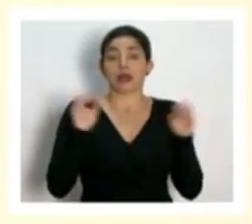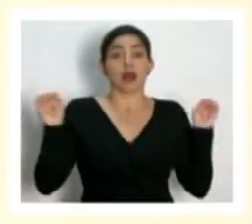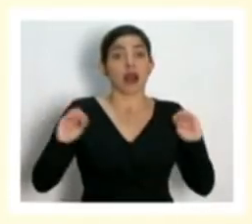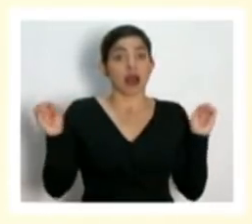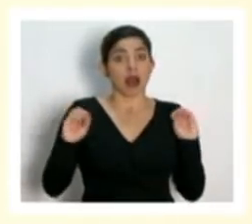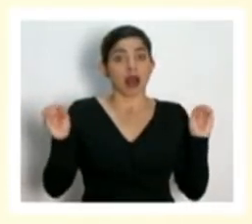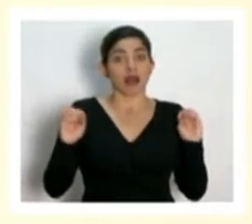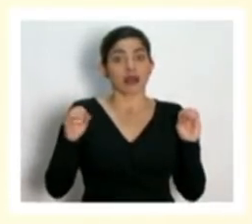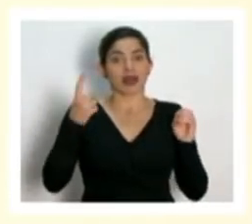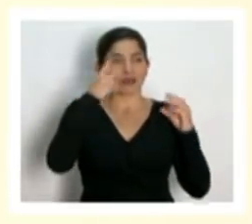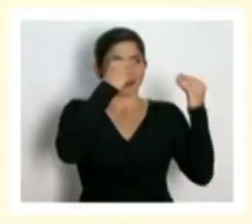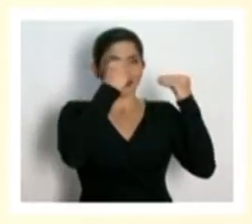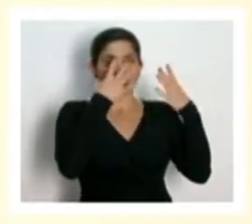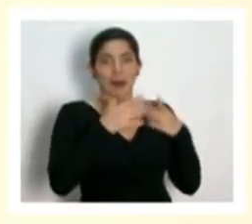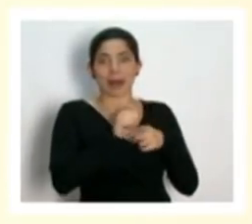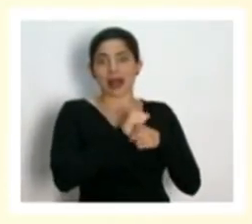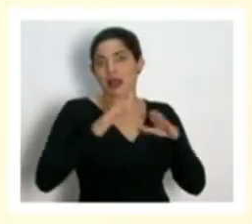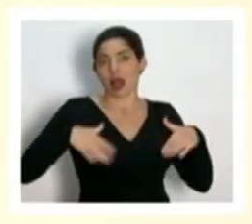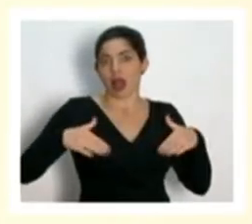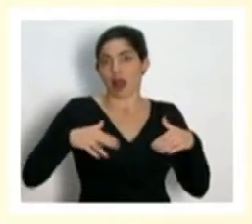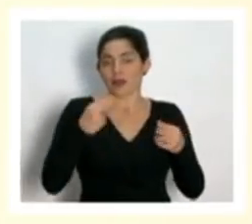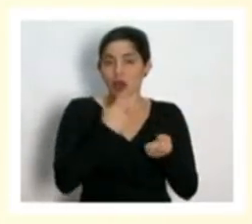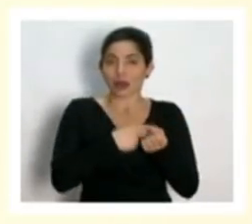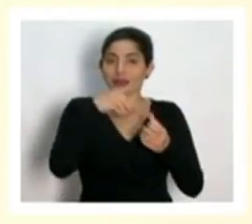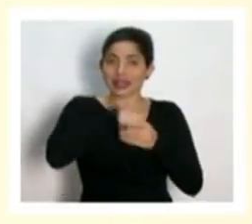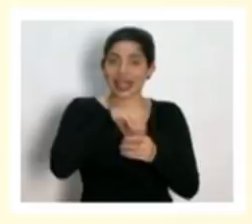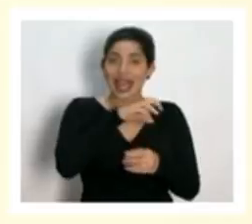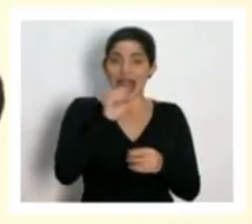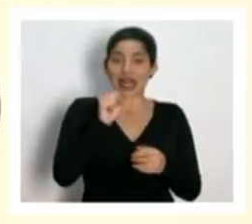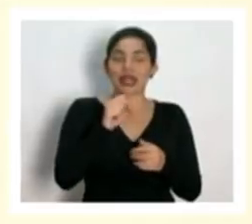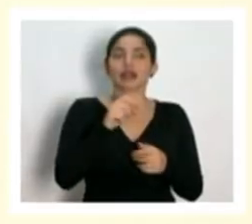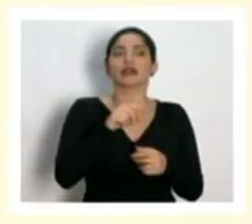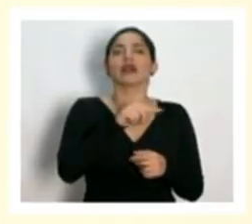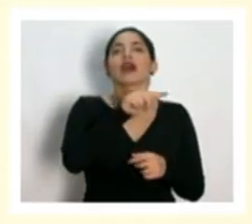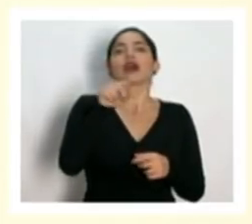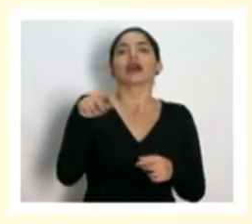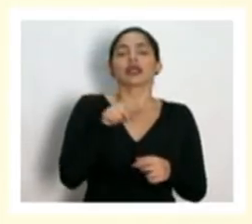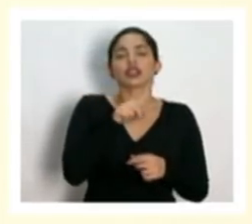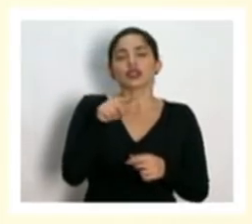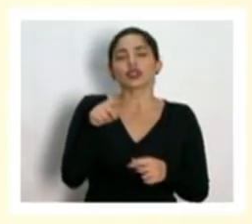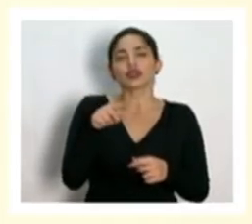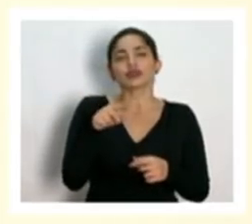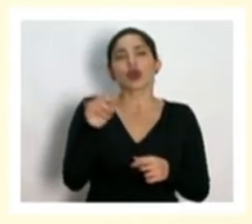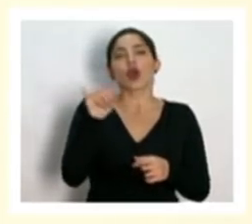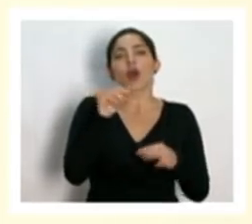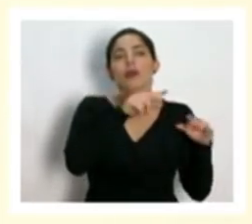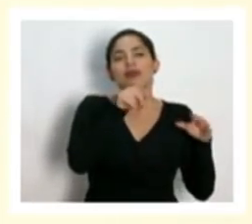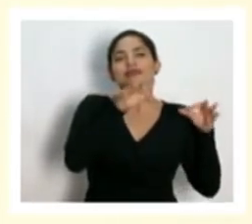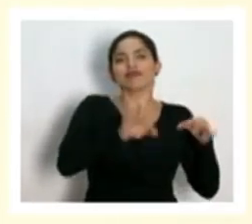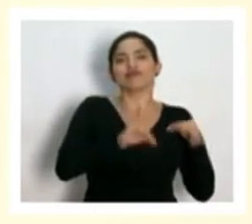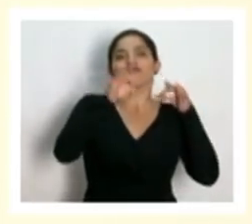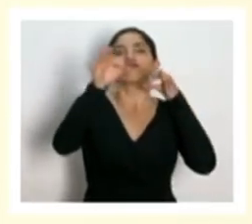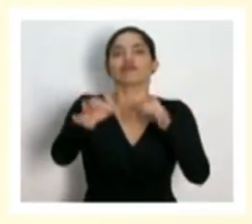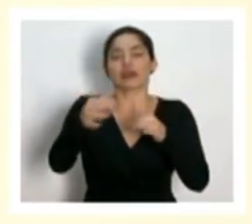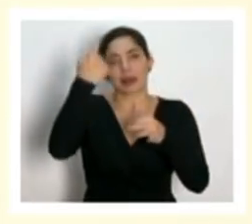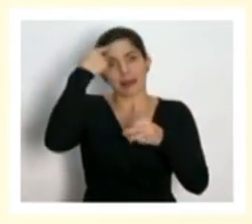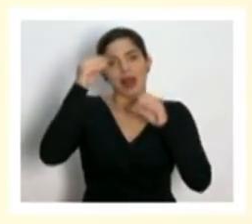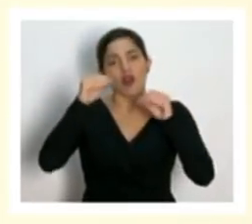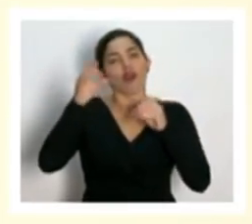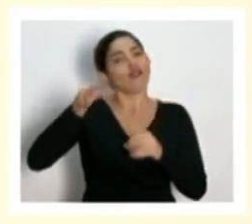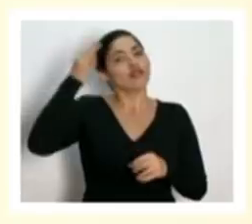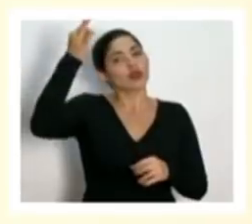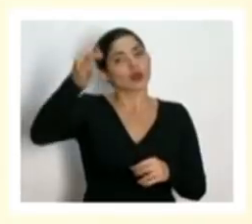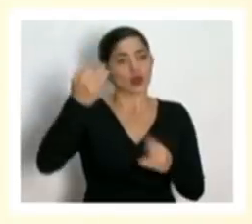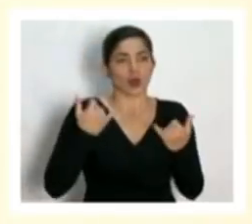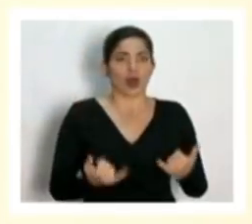de docencia en los hospitales de la caja. Ellos fueron, digamos, reprogramados para docencia futura,